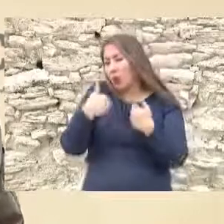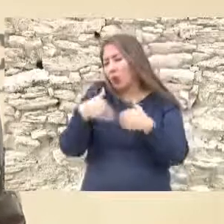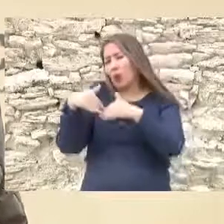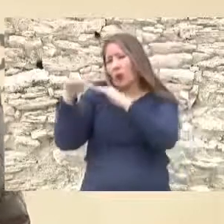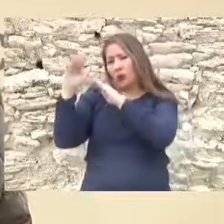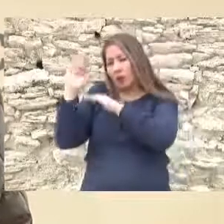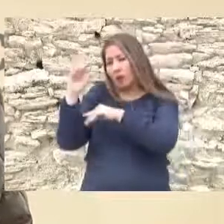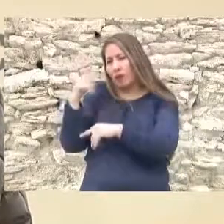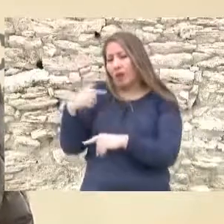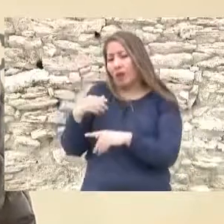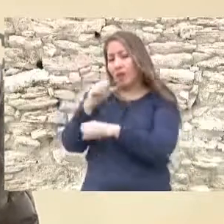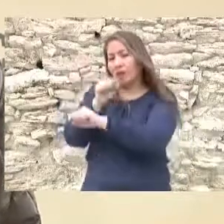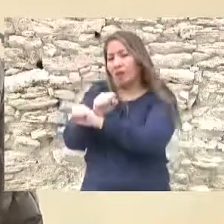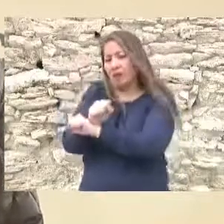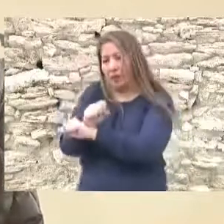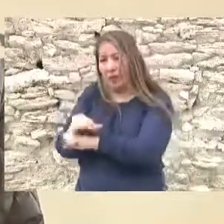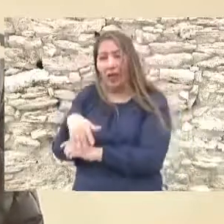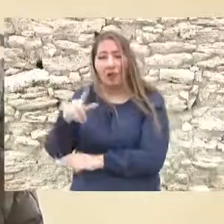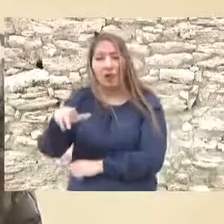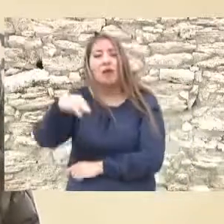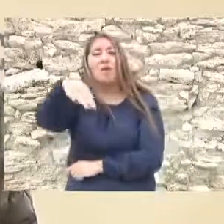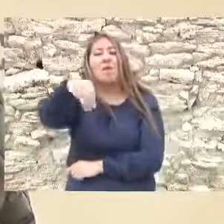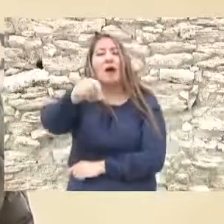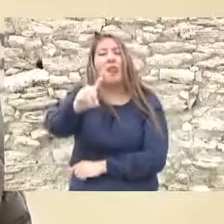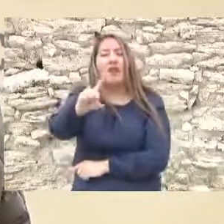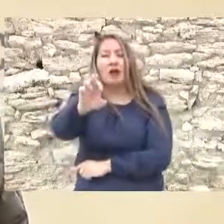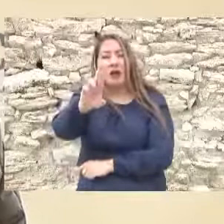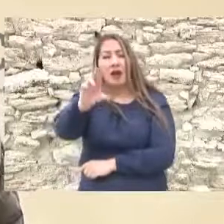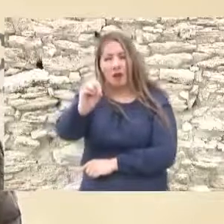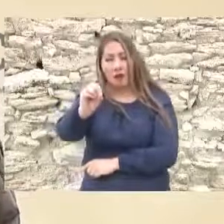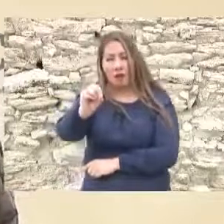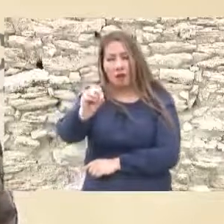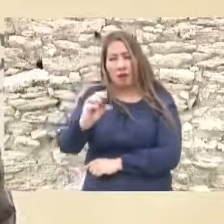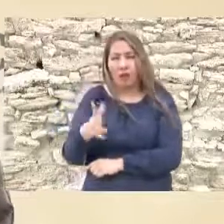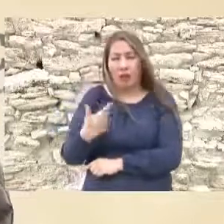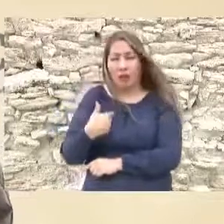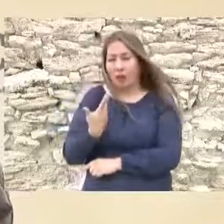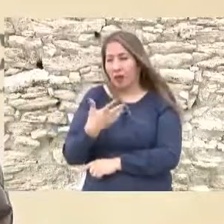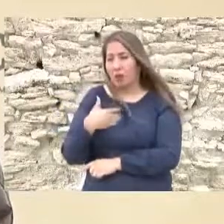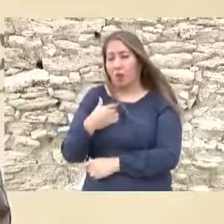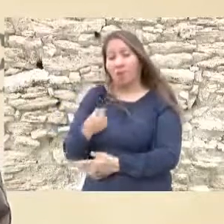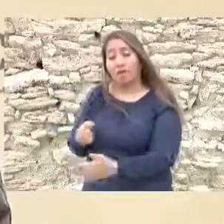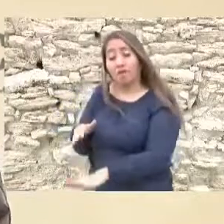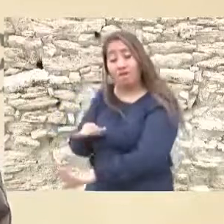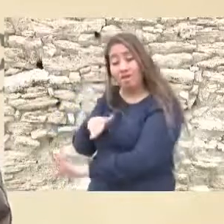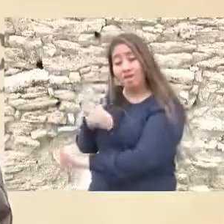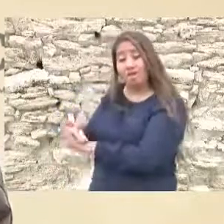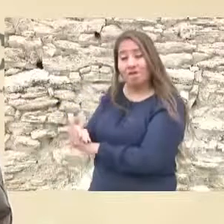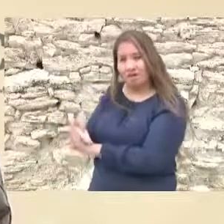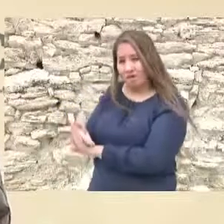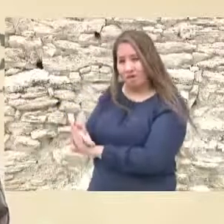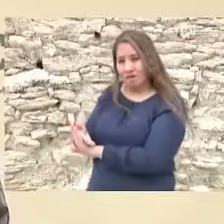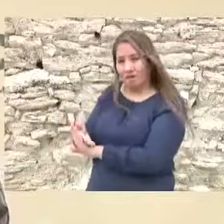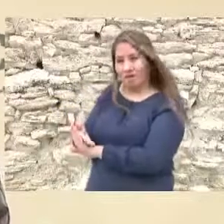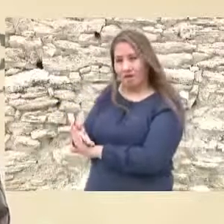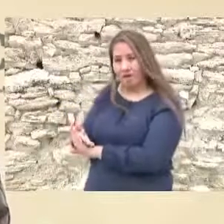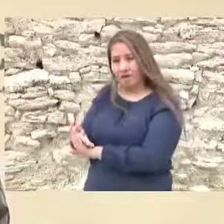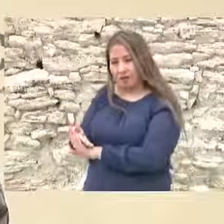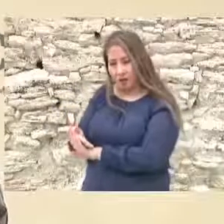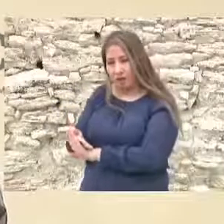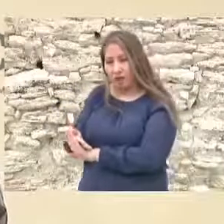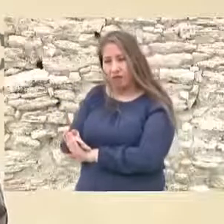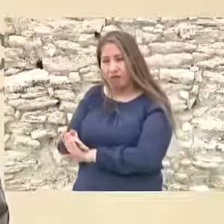Palacio Nacional al presidente Madero se manifestó en contra y